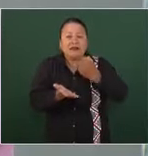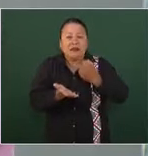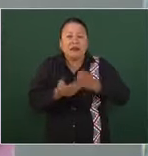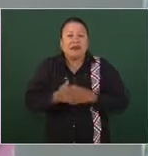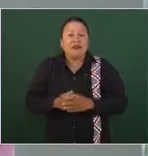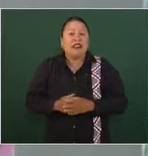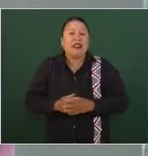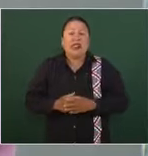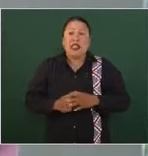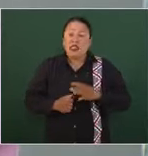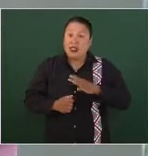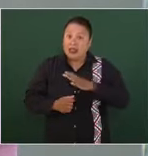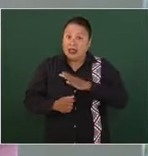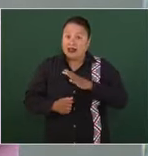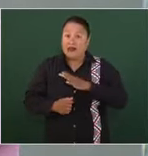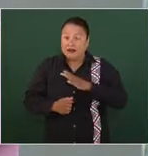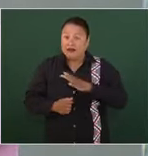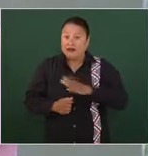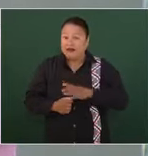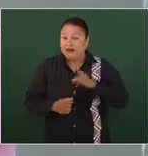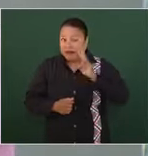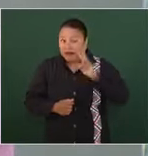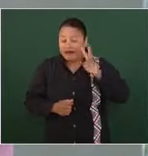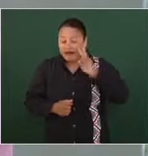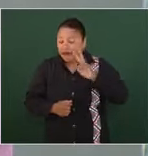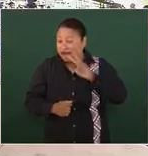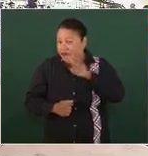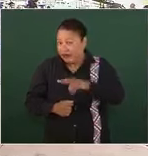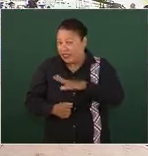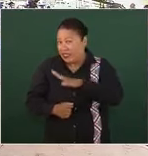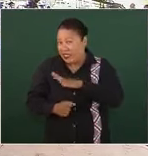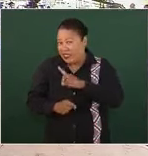enfrentando diario todo esto